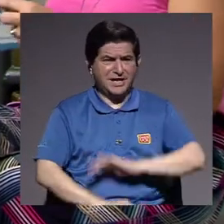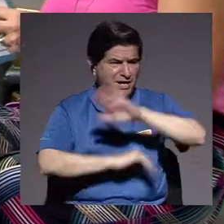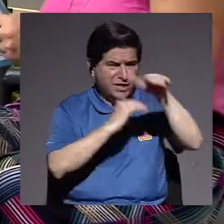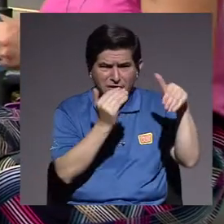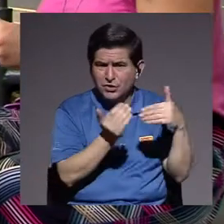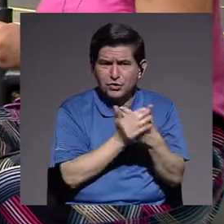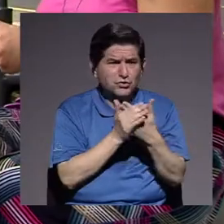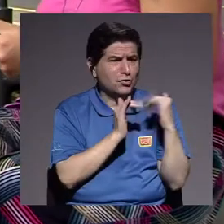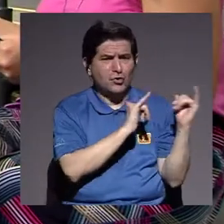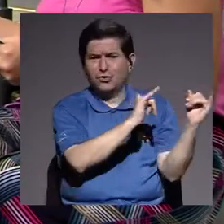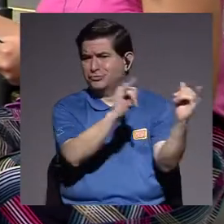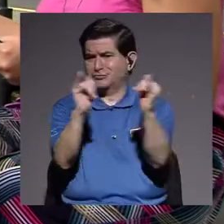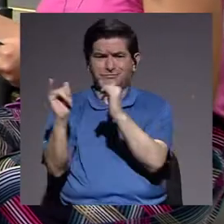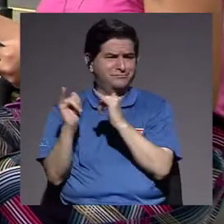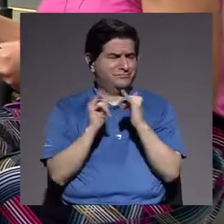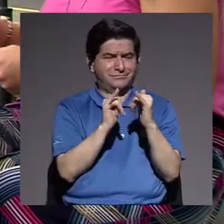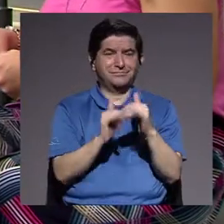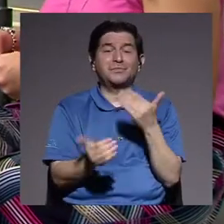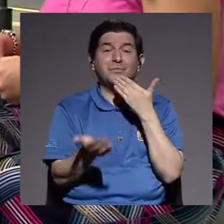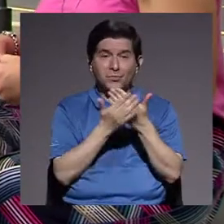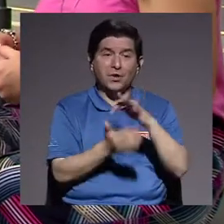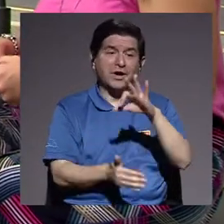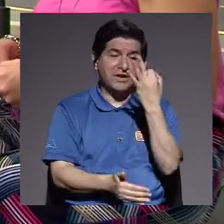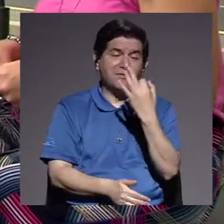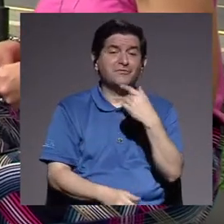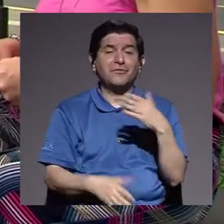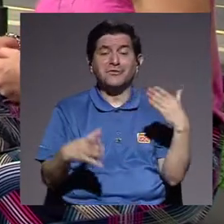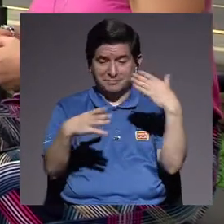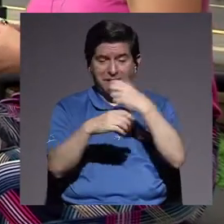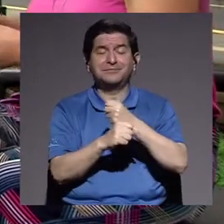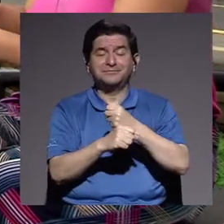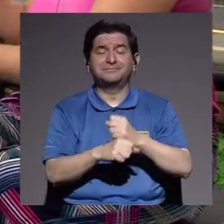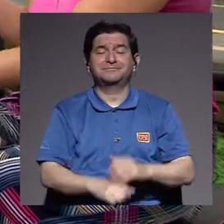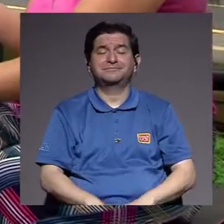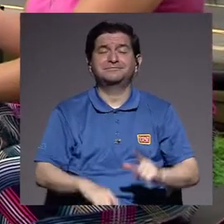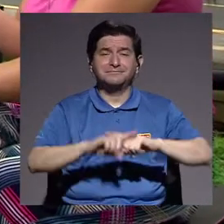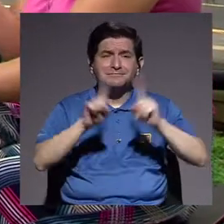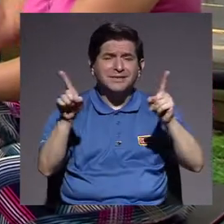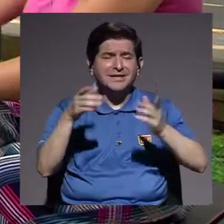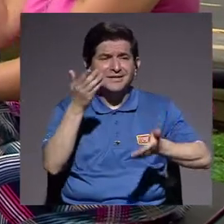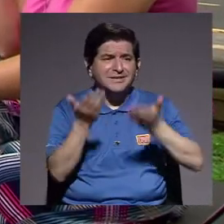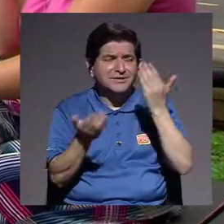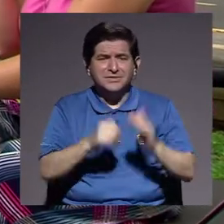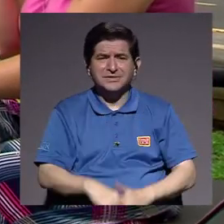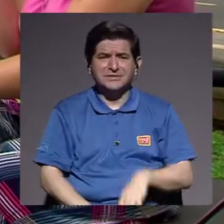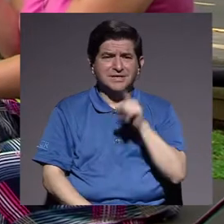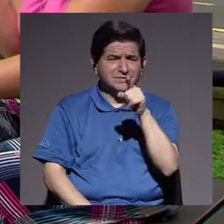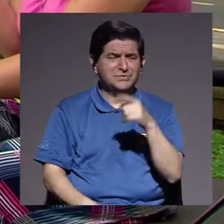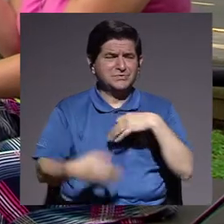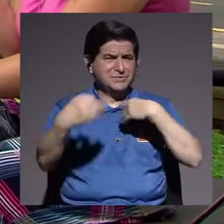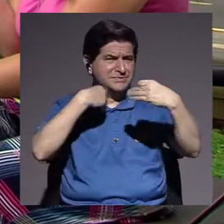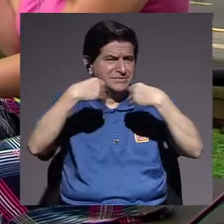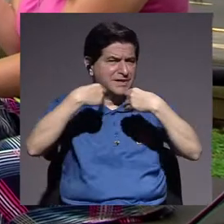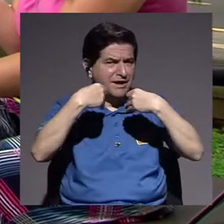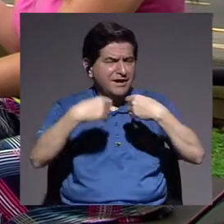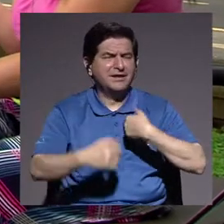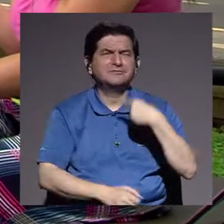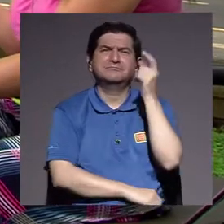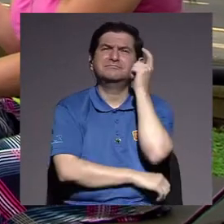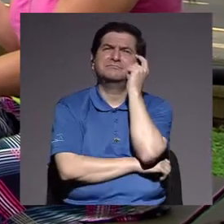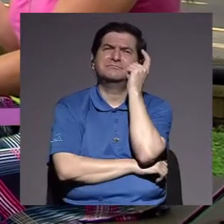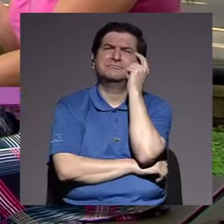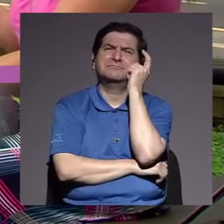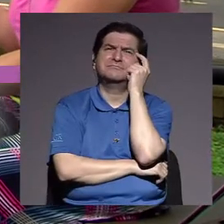todo ni para todos. Exacto. Es una buena forma de resumirlo. Sin embargo, también por lo que usted nos decía, me quedé